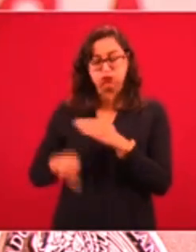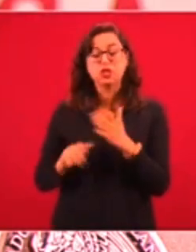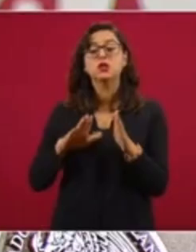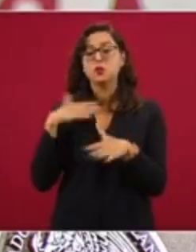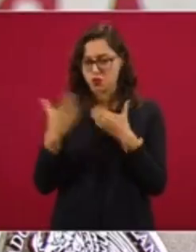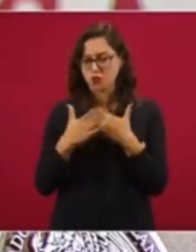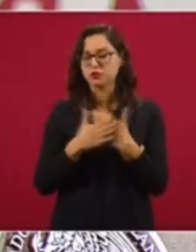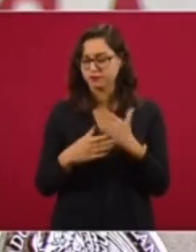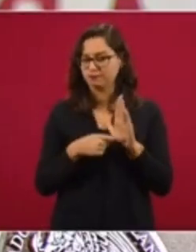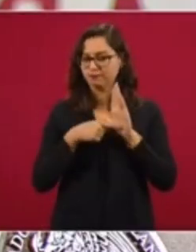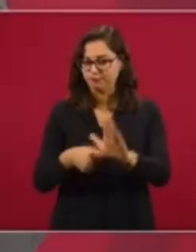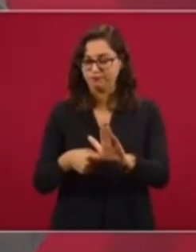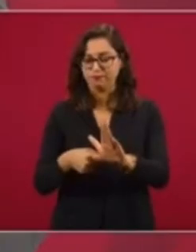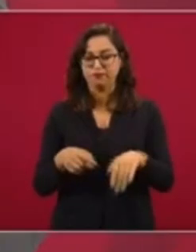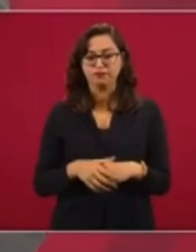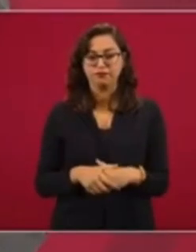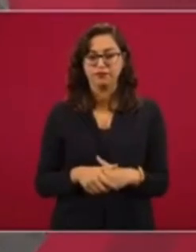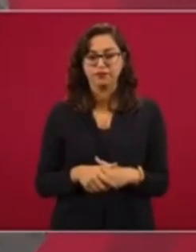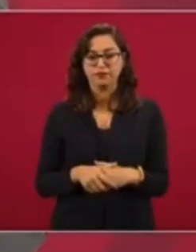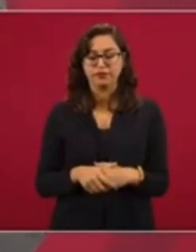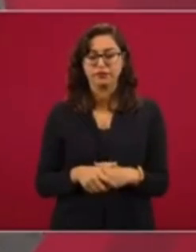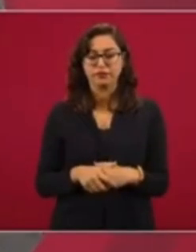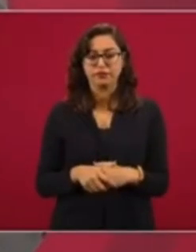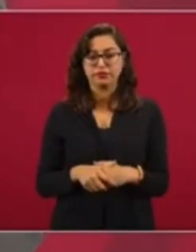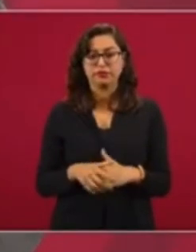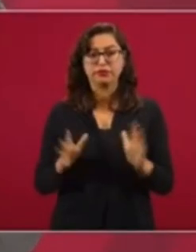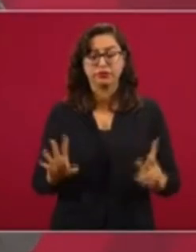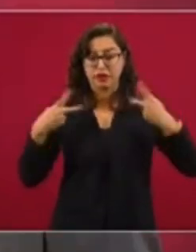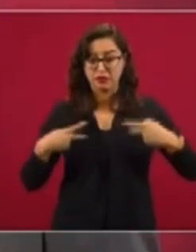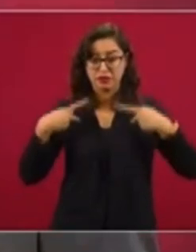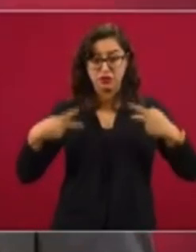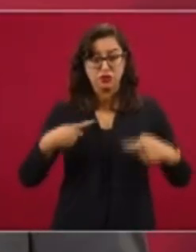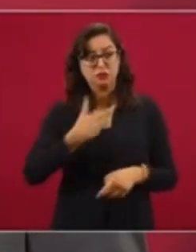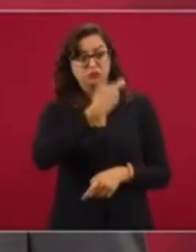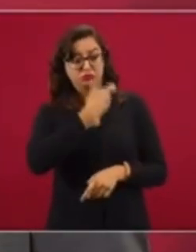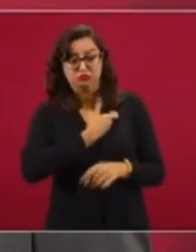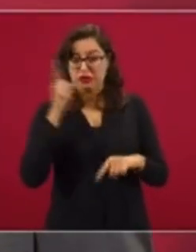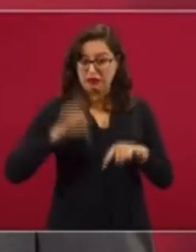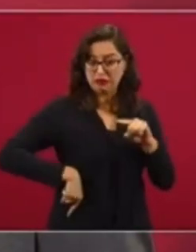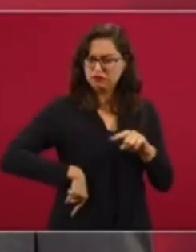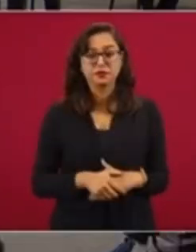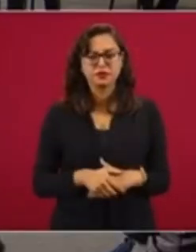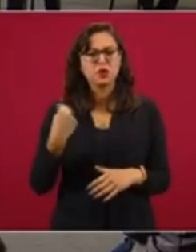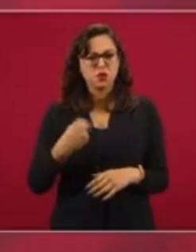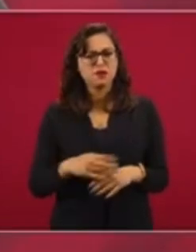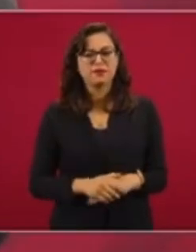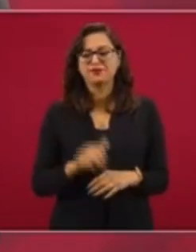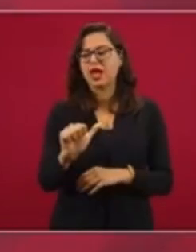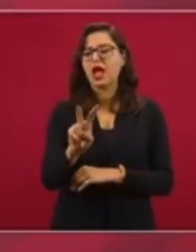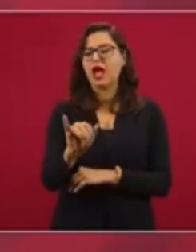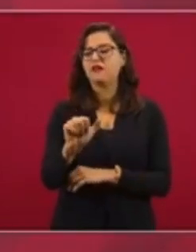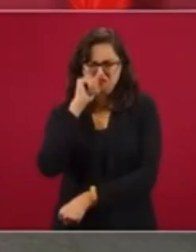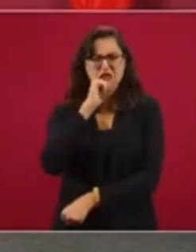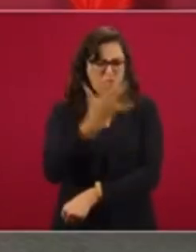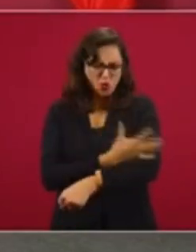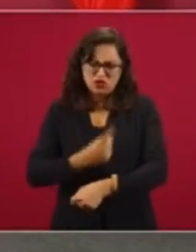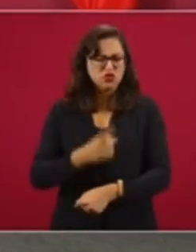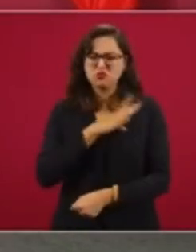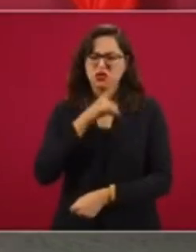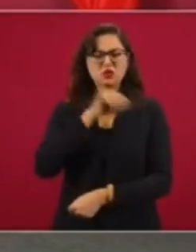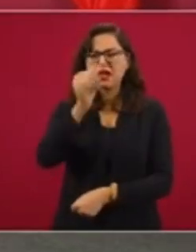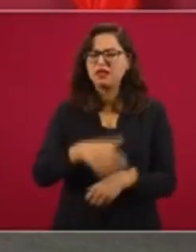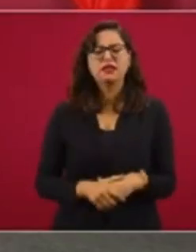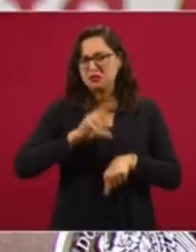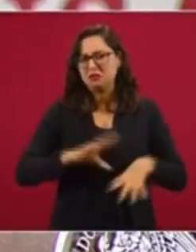de modo que ni siquiera van a esperar un mes los que están recibiendo los apoyos. Y no había dos, un